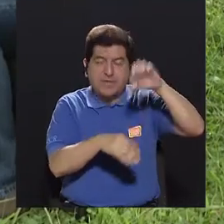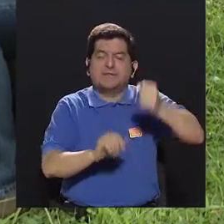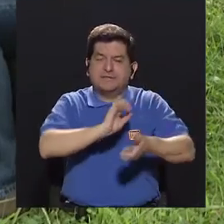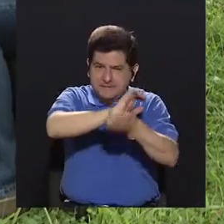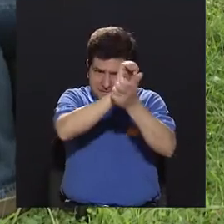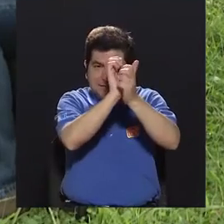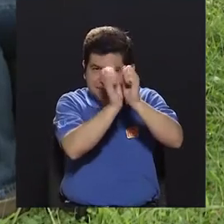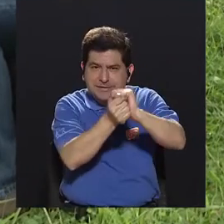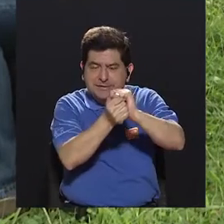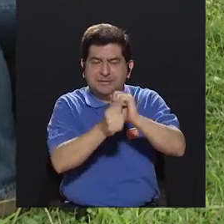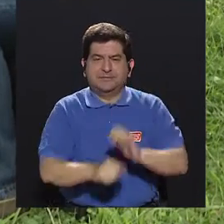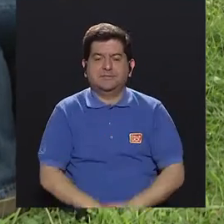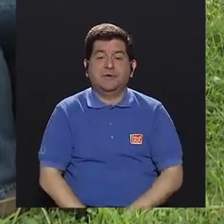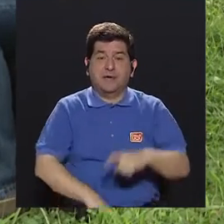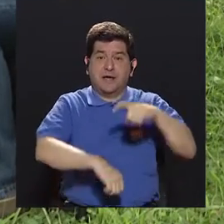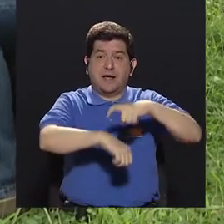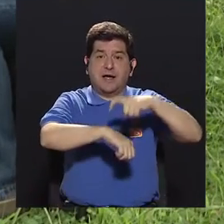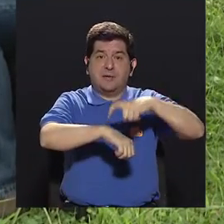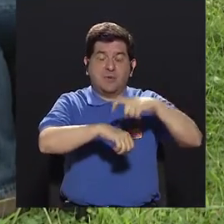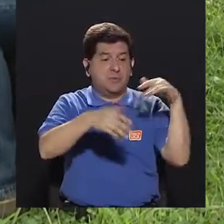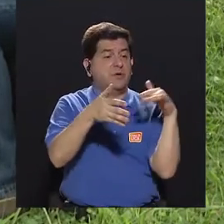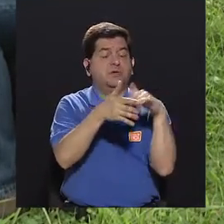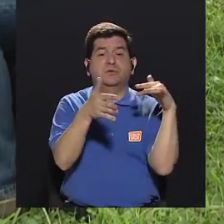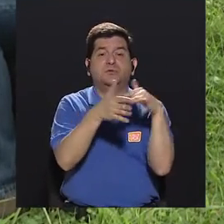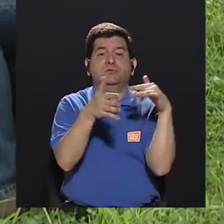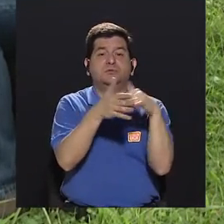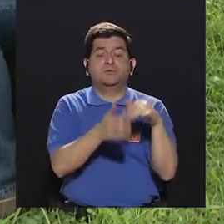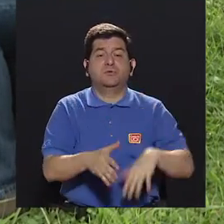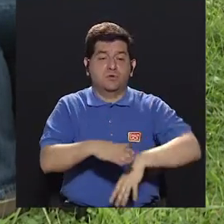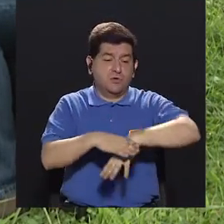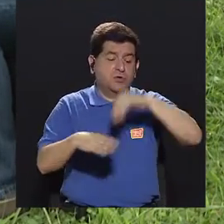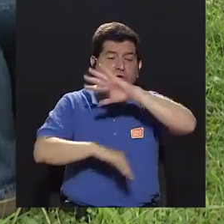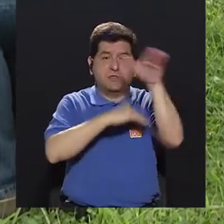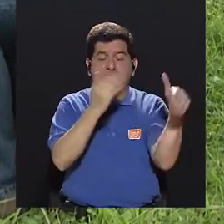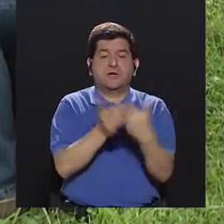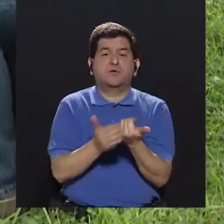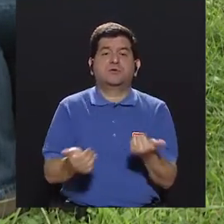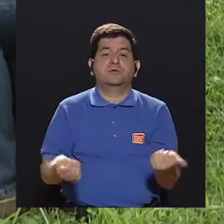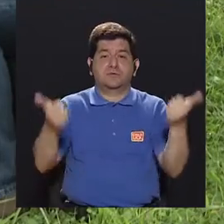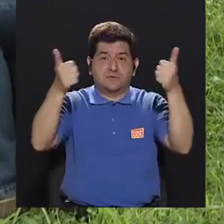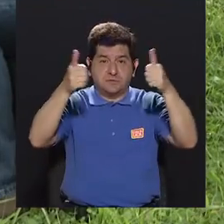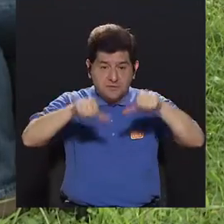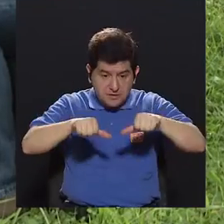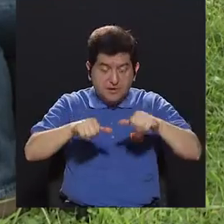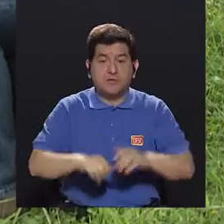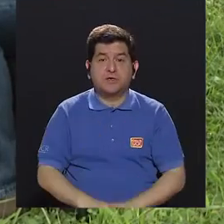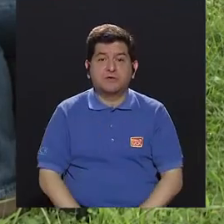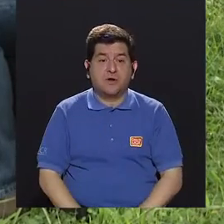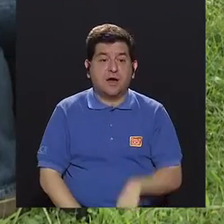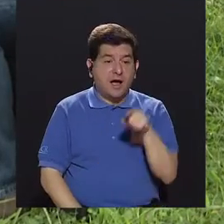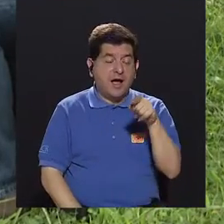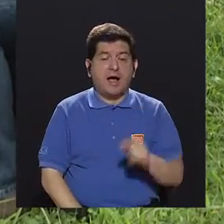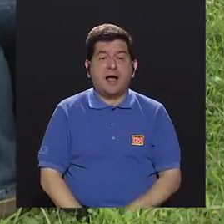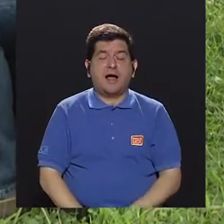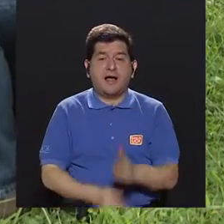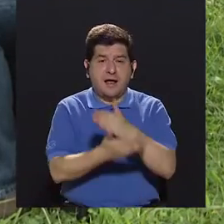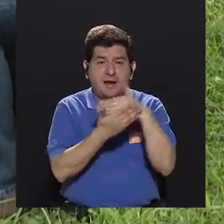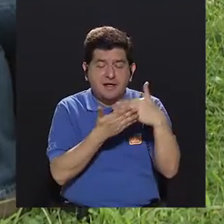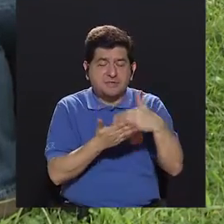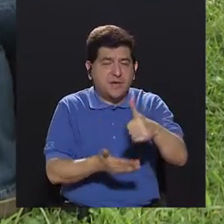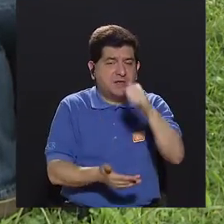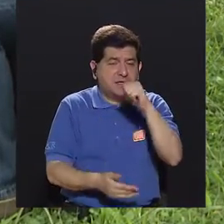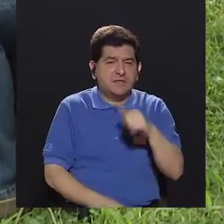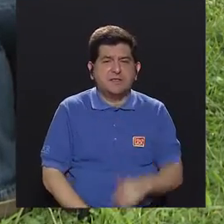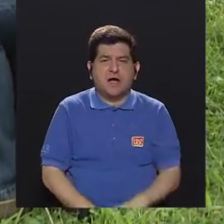cambió, y por supuesto a la hora que hicieron ese estudio y sacaron todo eso, se dieron cuenta que los cristalitos que formaban el agua ya